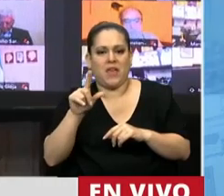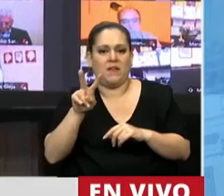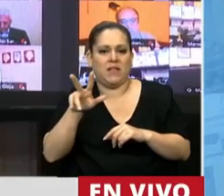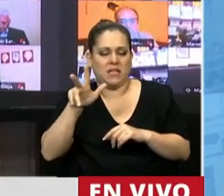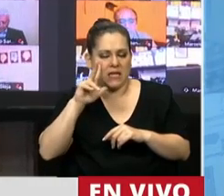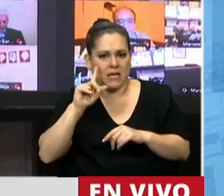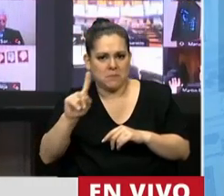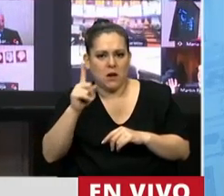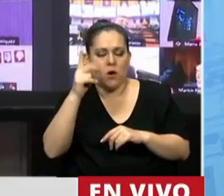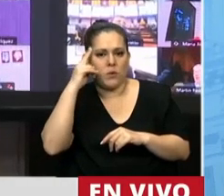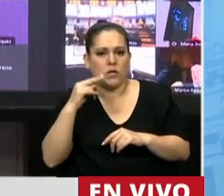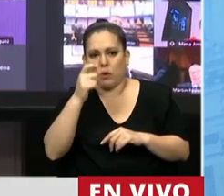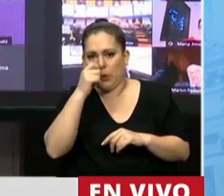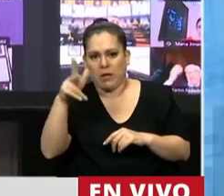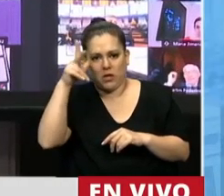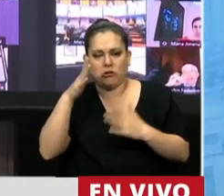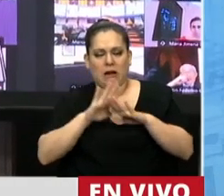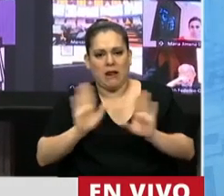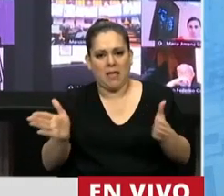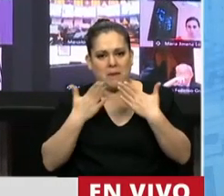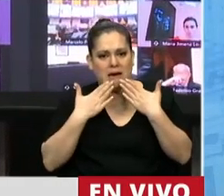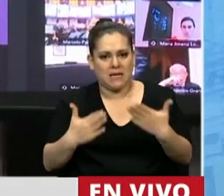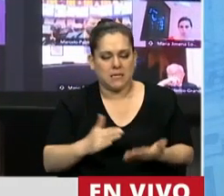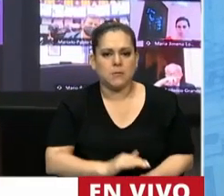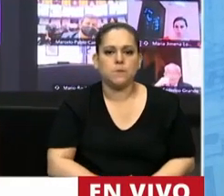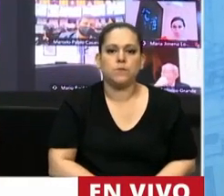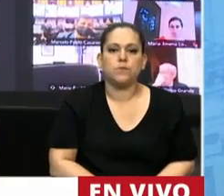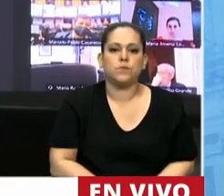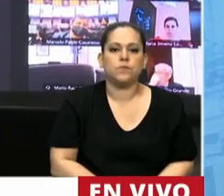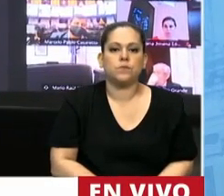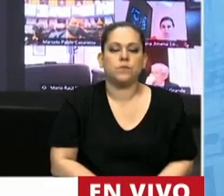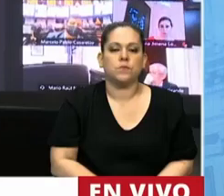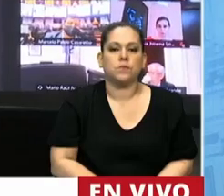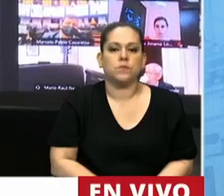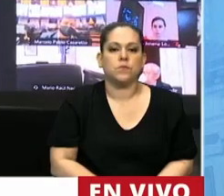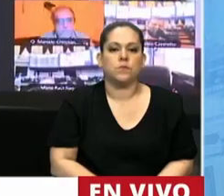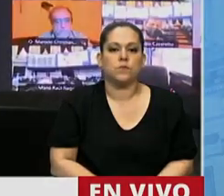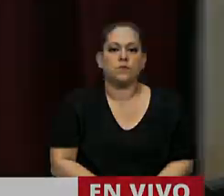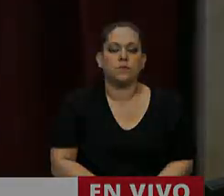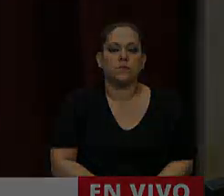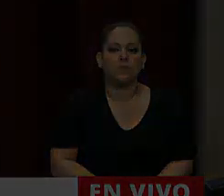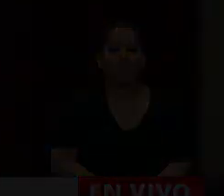.928. Nada más, señor Presidente, muchísimas gracias. Gracias, diputada.